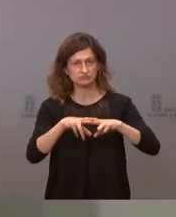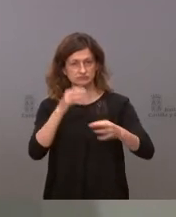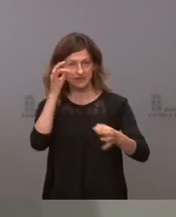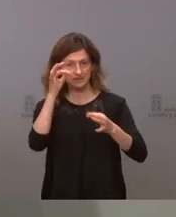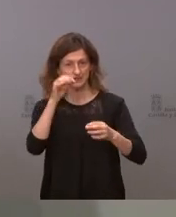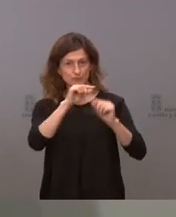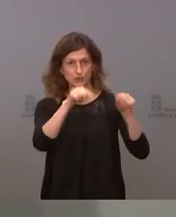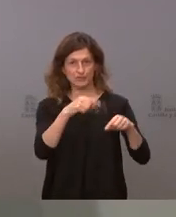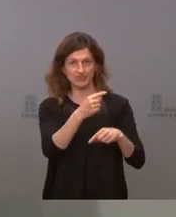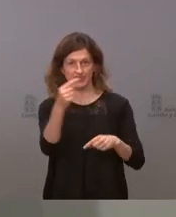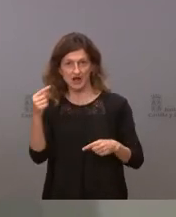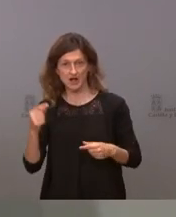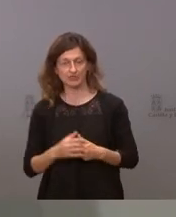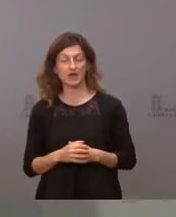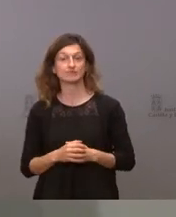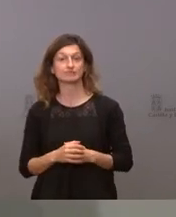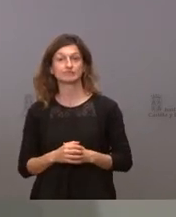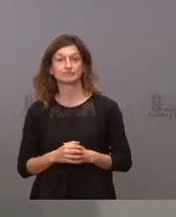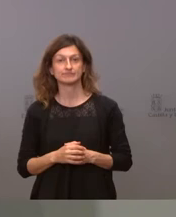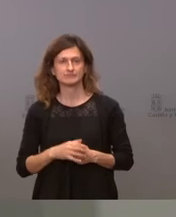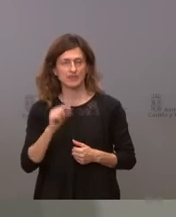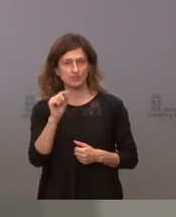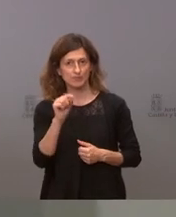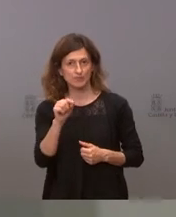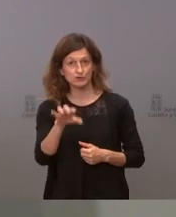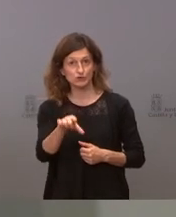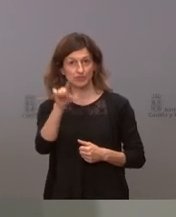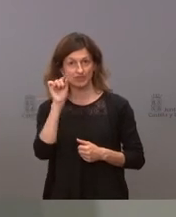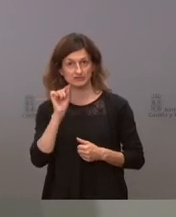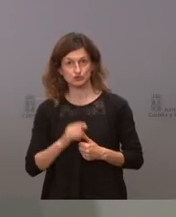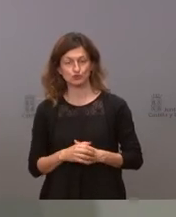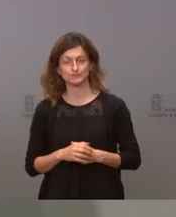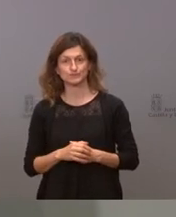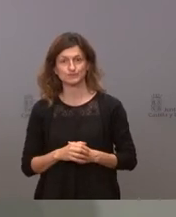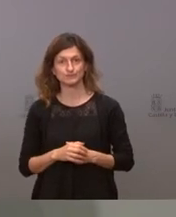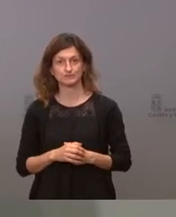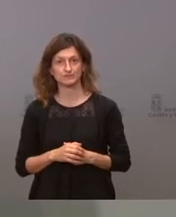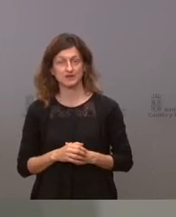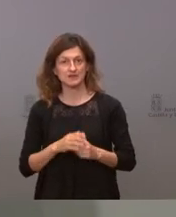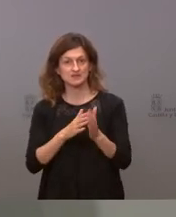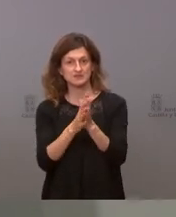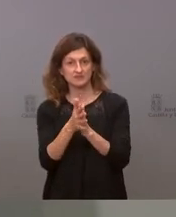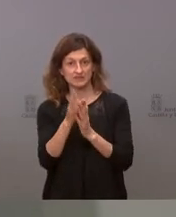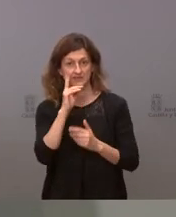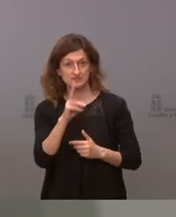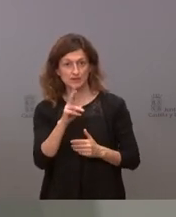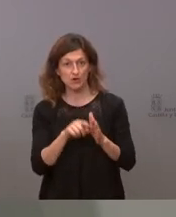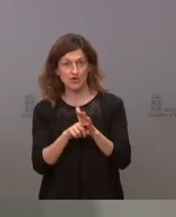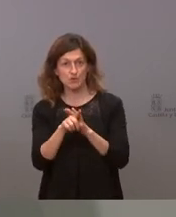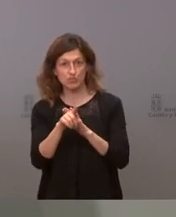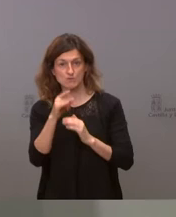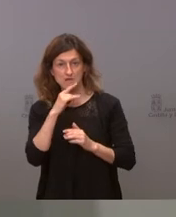provincia por provincia y que de momento hemos tomado esta decisión lo que no quiere decir que si las cosas no evolucionan bien